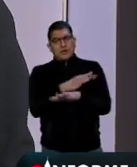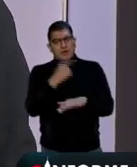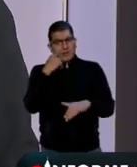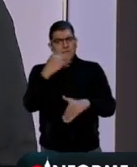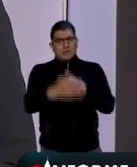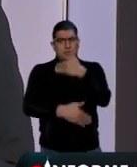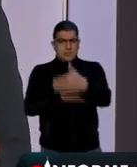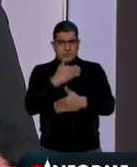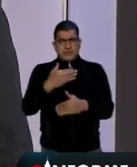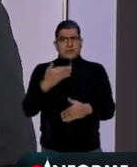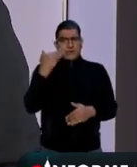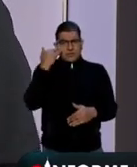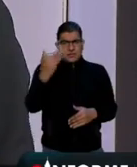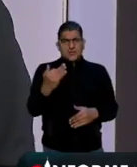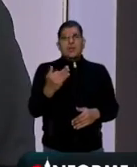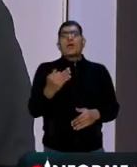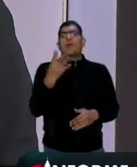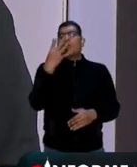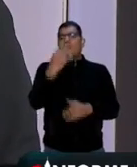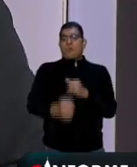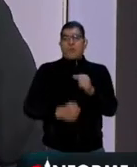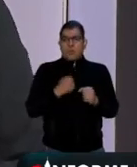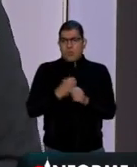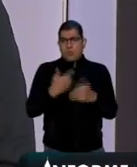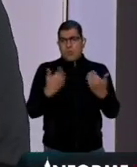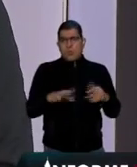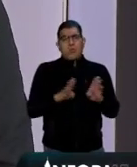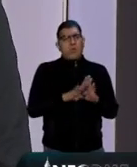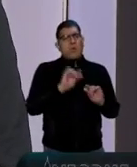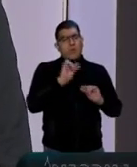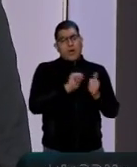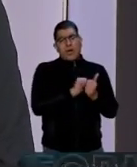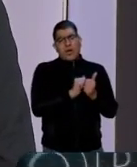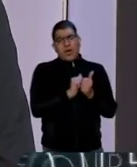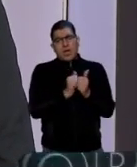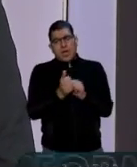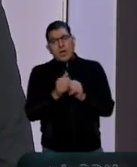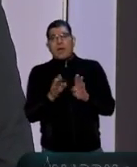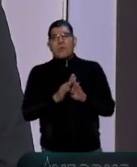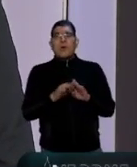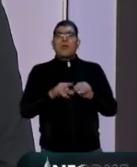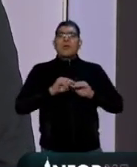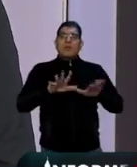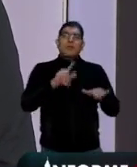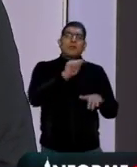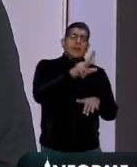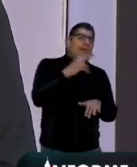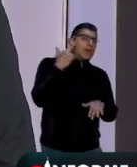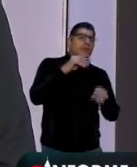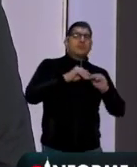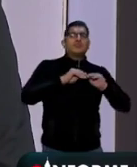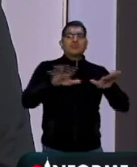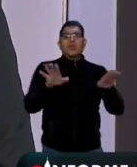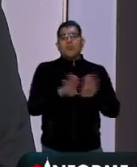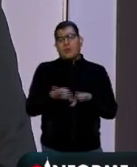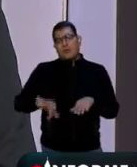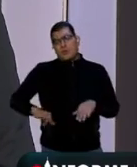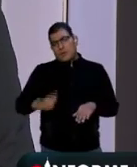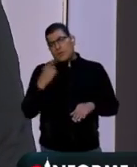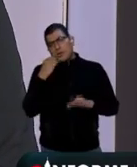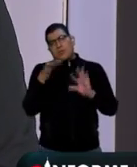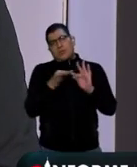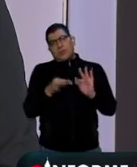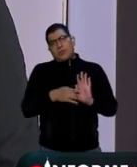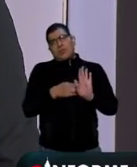venido dando a lo largo de estos cuatro años. Cómo se han ajustado los medios de comunicación. Es muy interesante lo que ahí plantearon